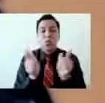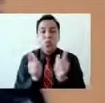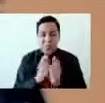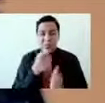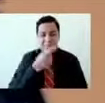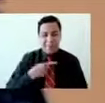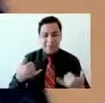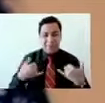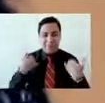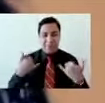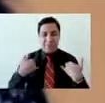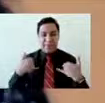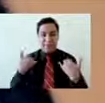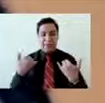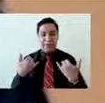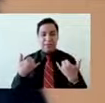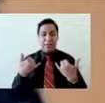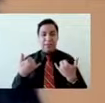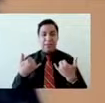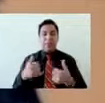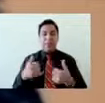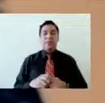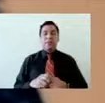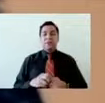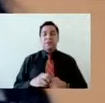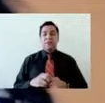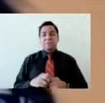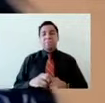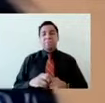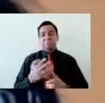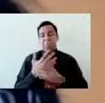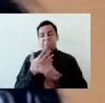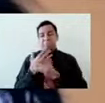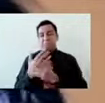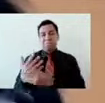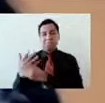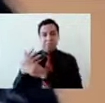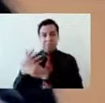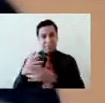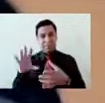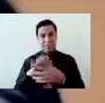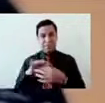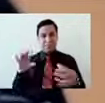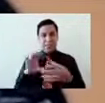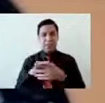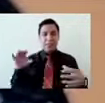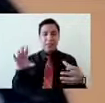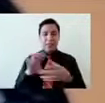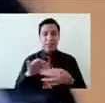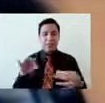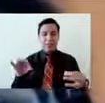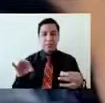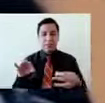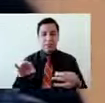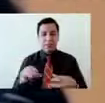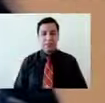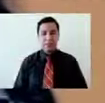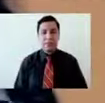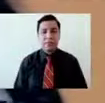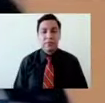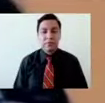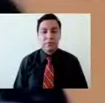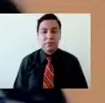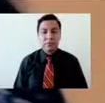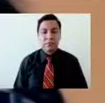pues, yo no les había dado clase algunos días porque tenía otras actividades ya programadas previamente, y entonces pudimos negociar. Y lo real es que hemos